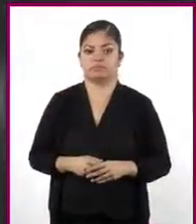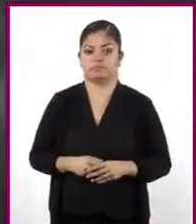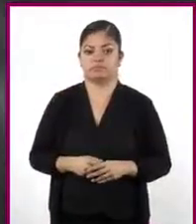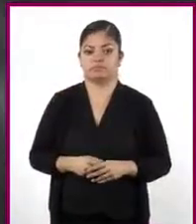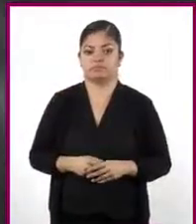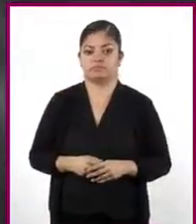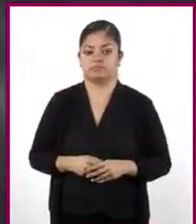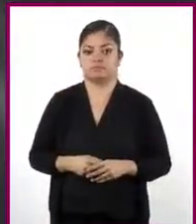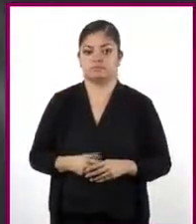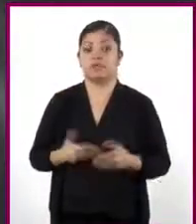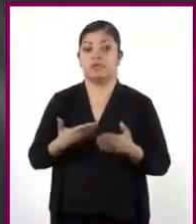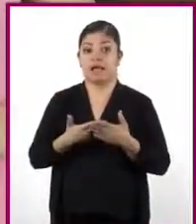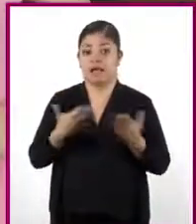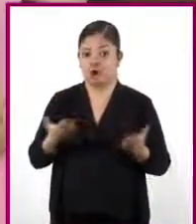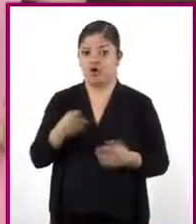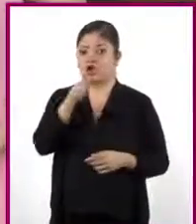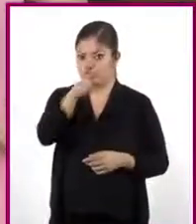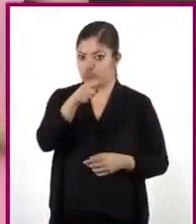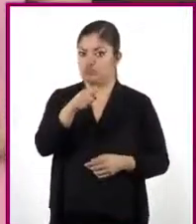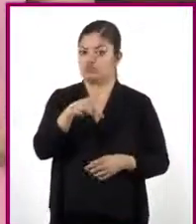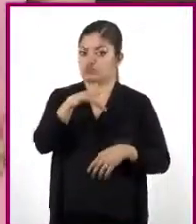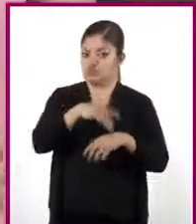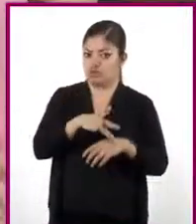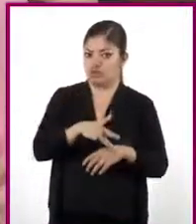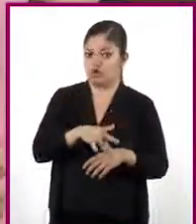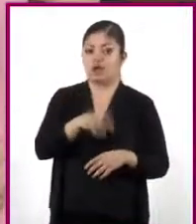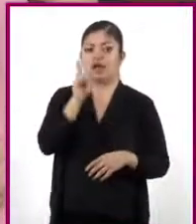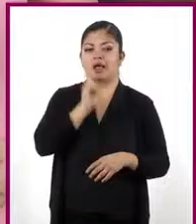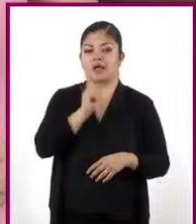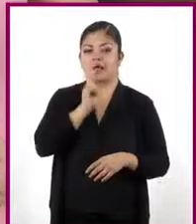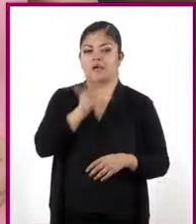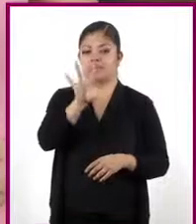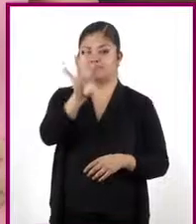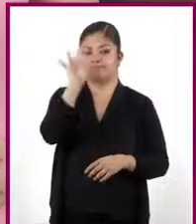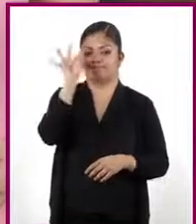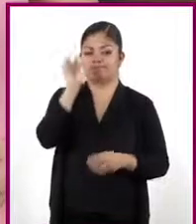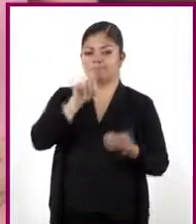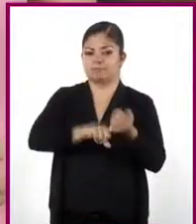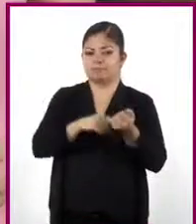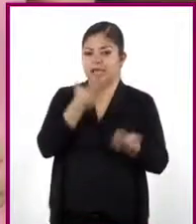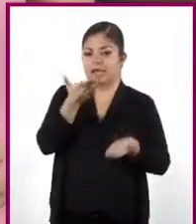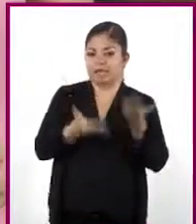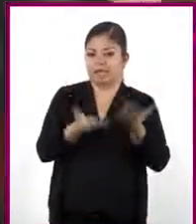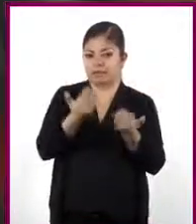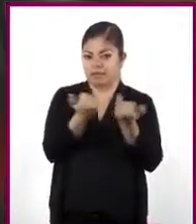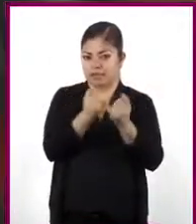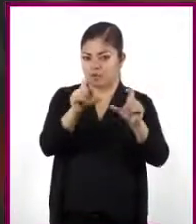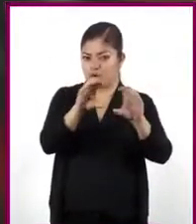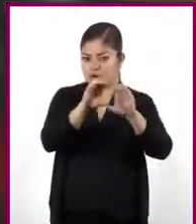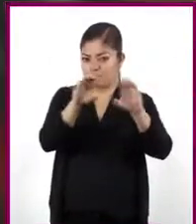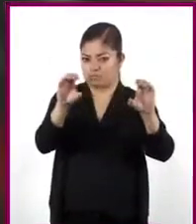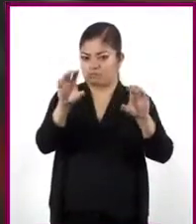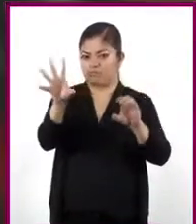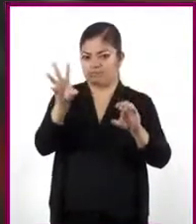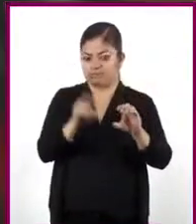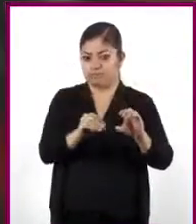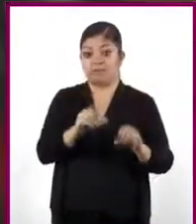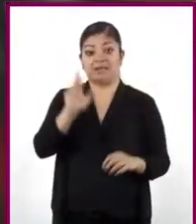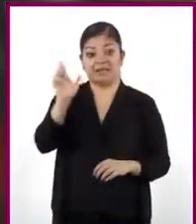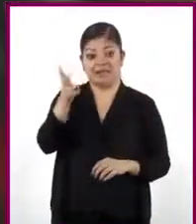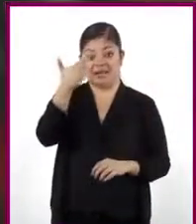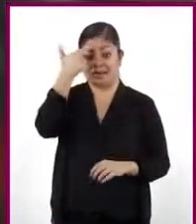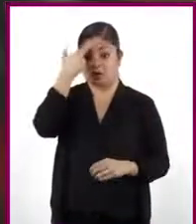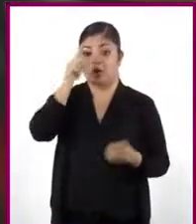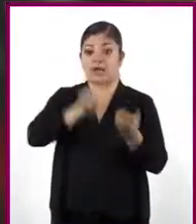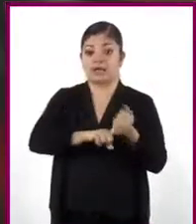Ahora es tu turno. Encuentra una expresión algebraicamente equivalente a esta. Recuerda que los